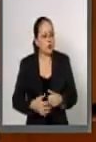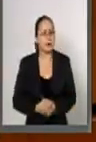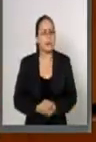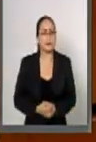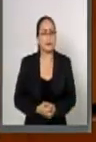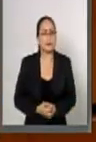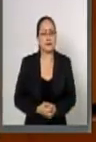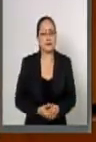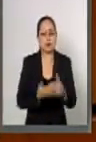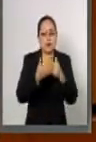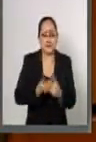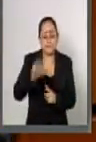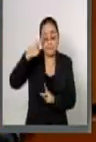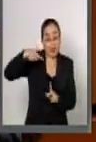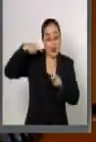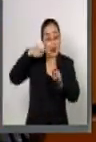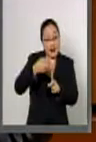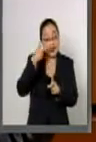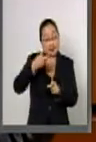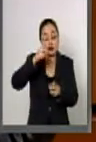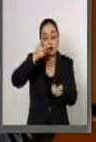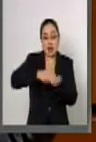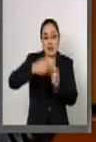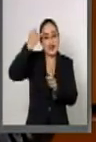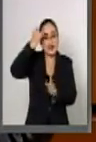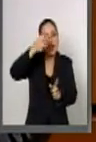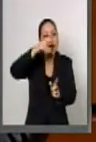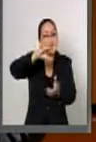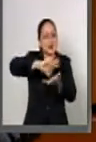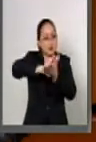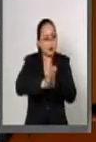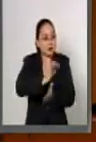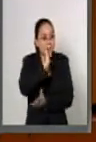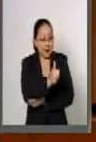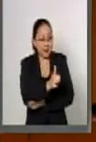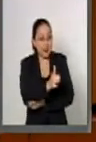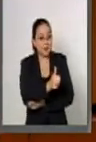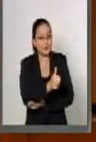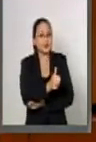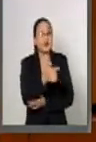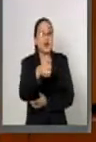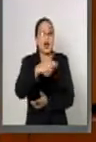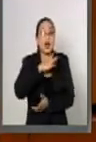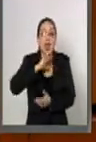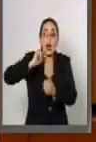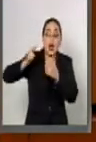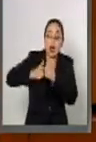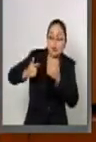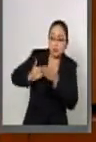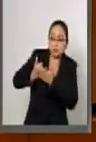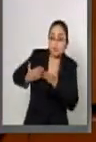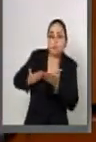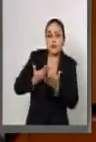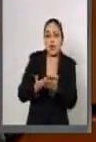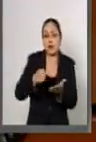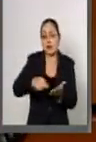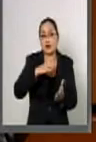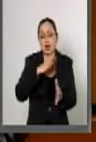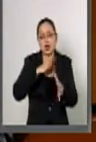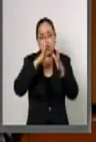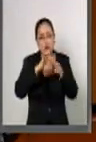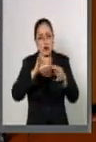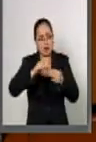Bajo ese principio de la no discriminación se sustenta el objetivo de este dictamen que acertadamente